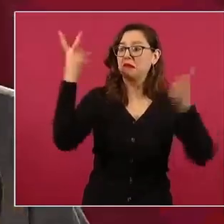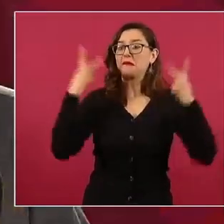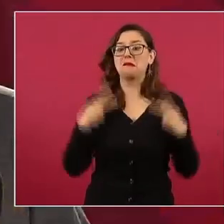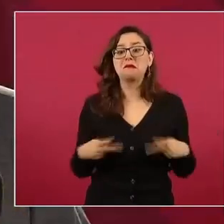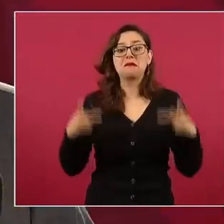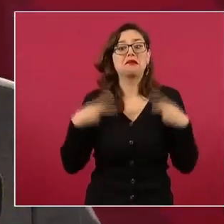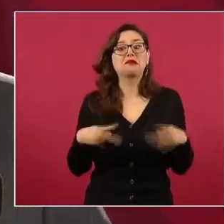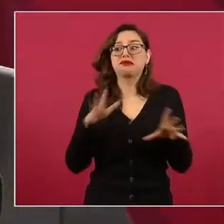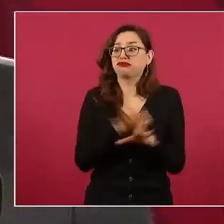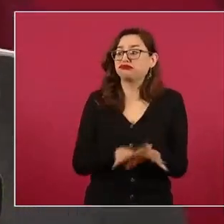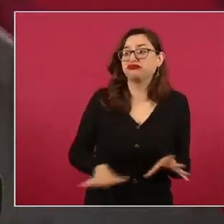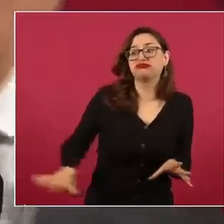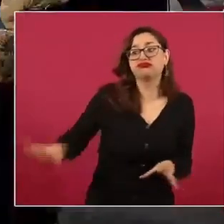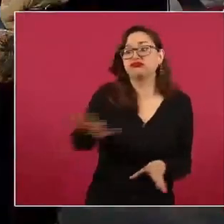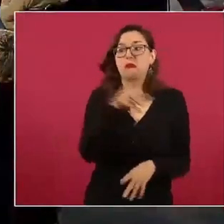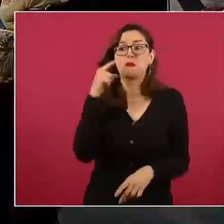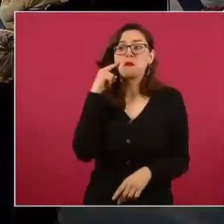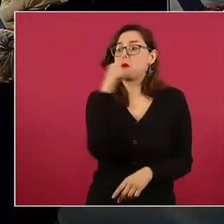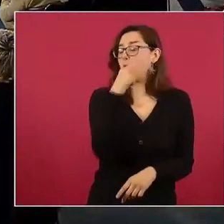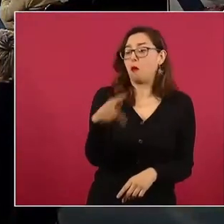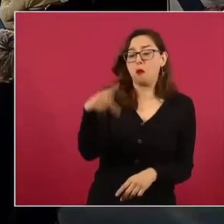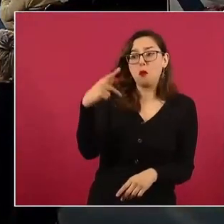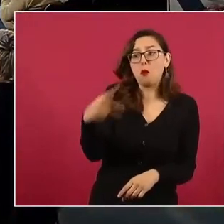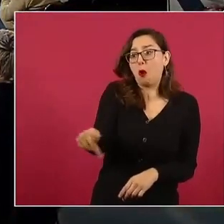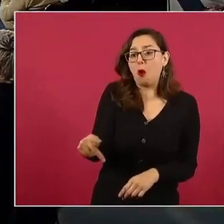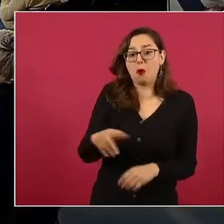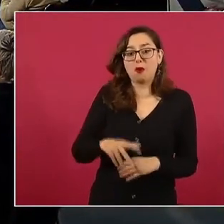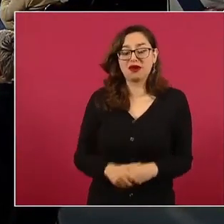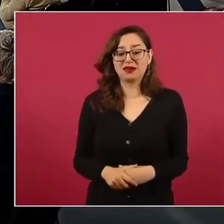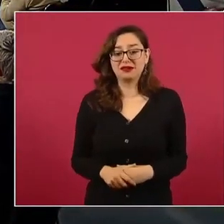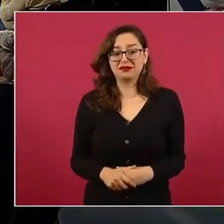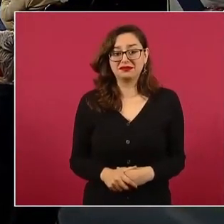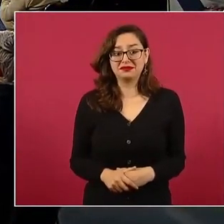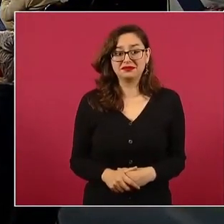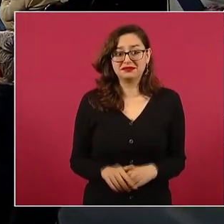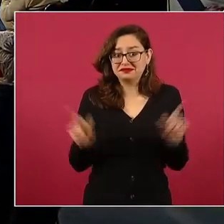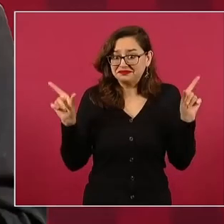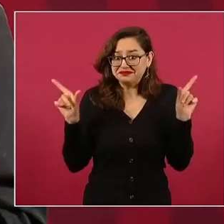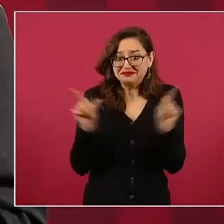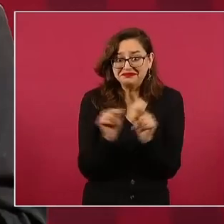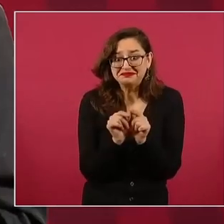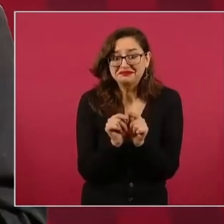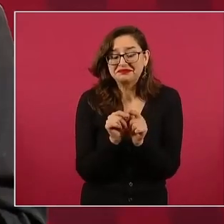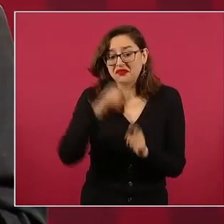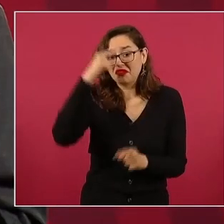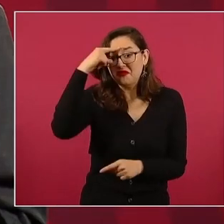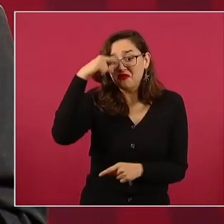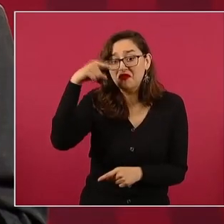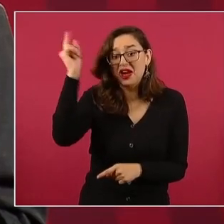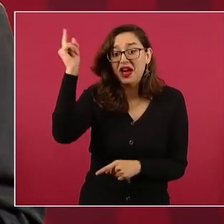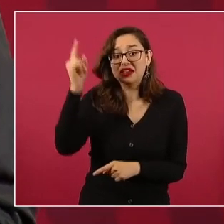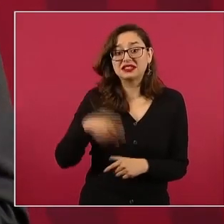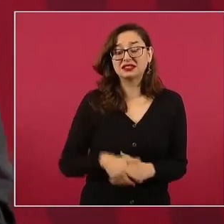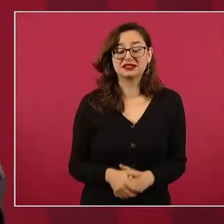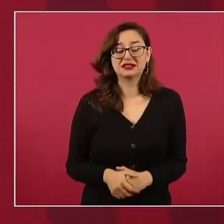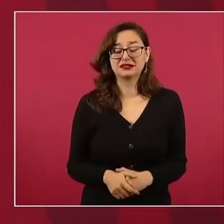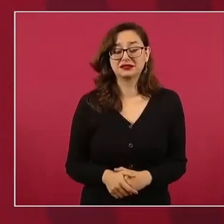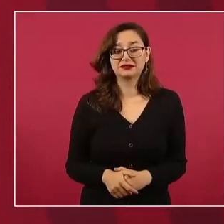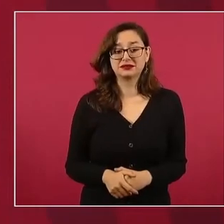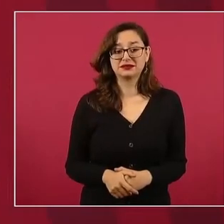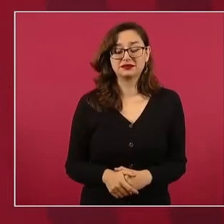Y es muy sencillo, en